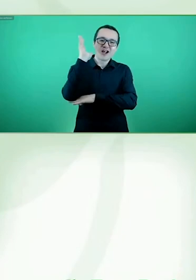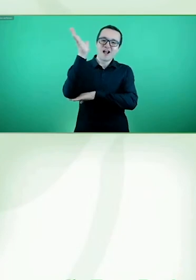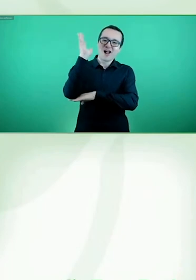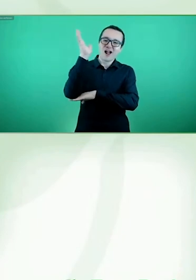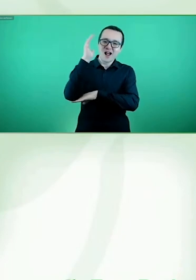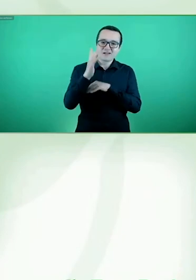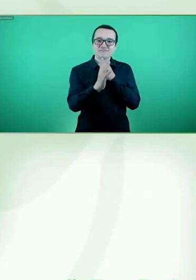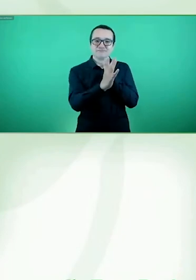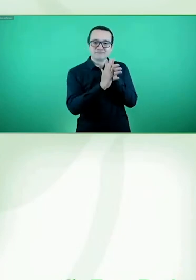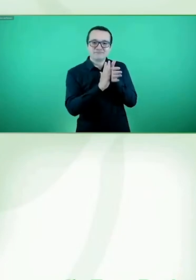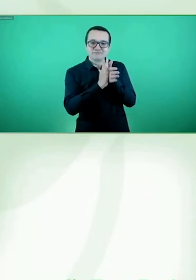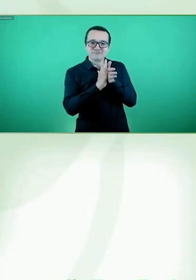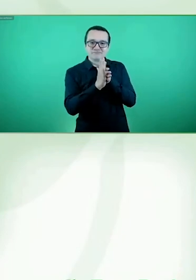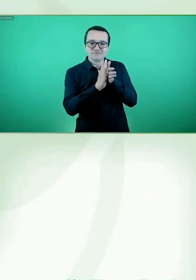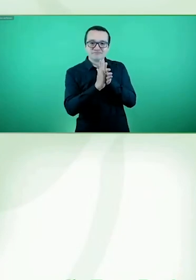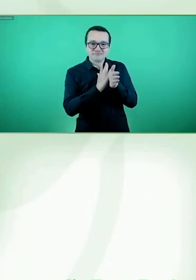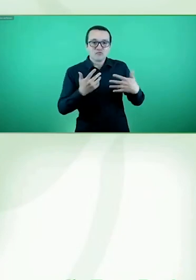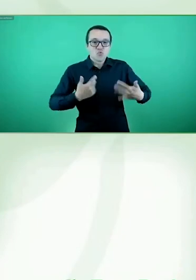quisiera decir también.